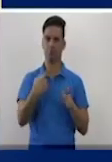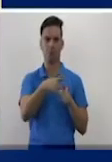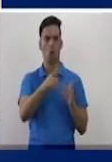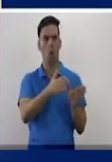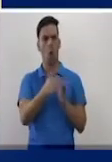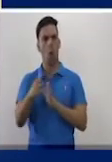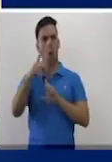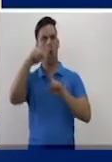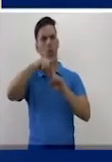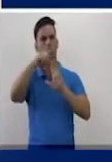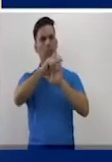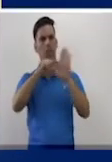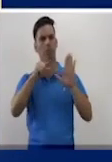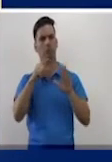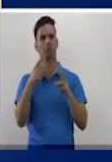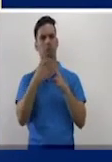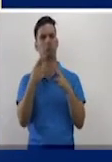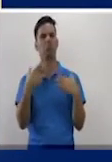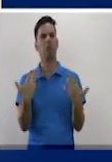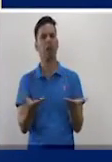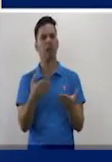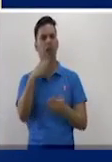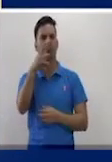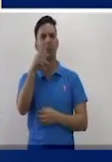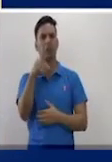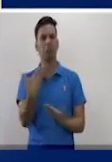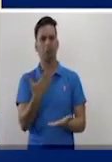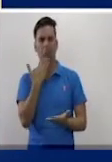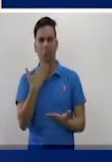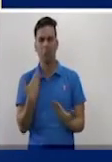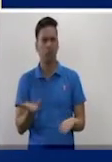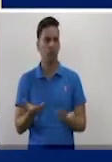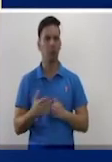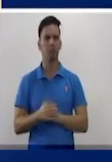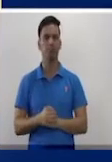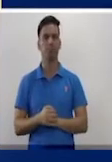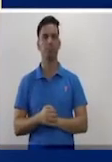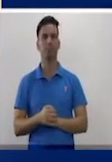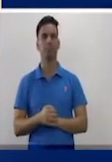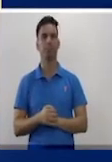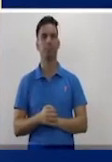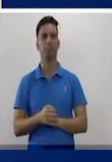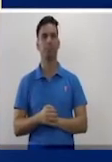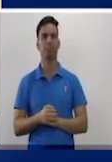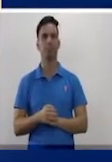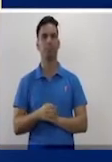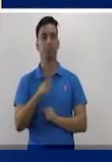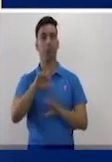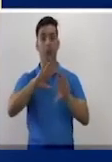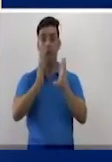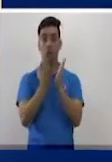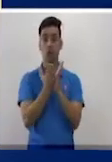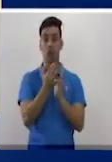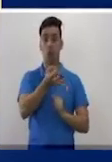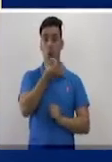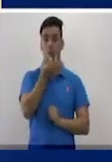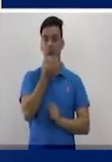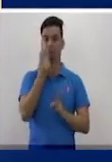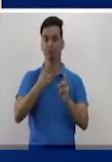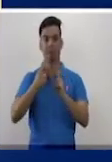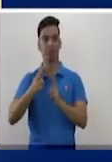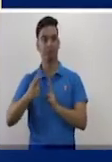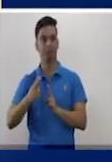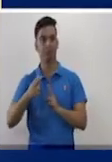¿para qué sirve la matemática? Que no sabes. Con todas las explicaciones que te hemos estado dando